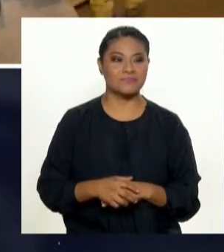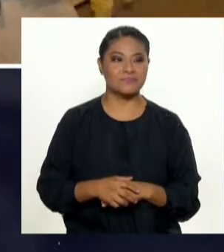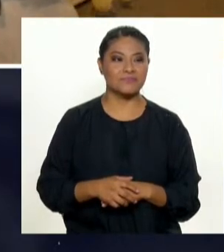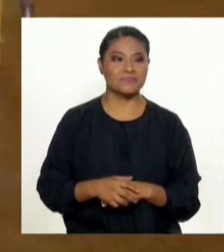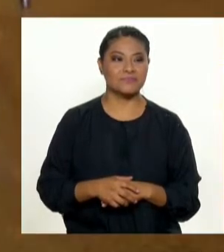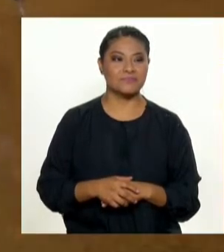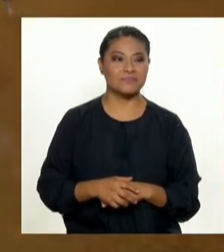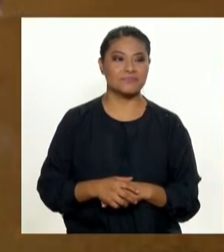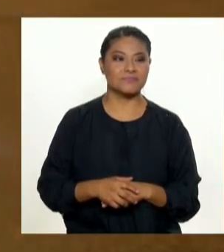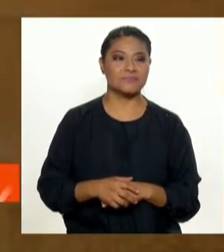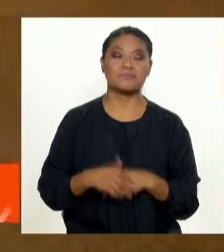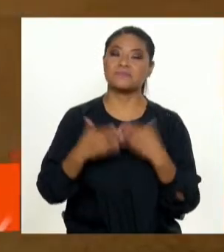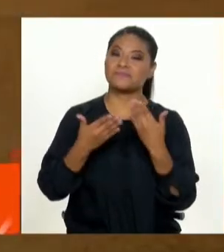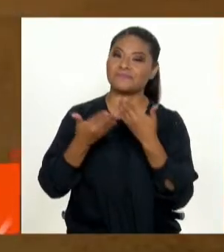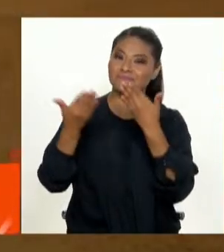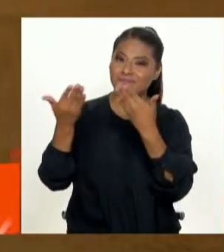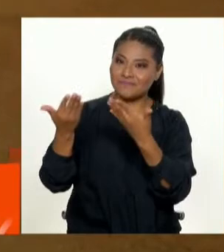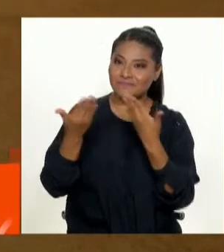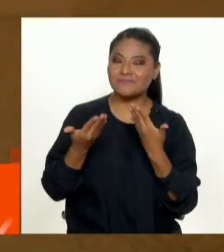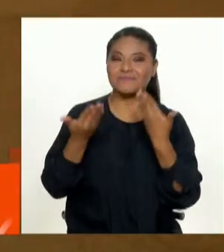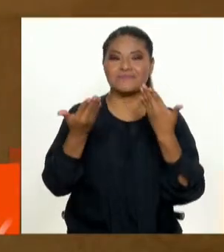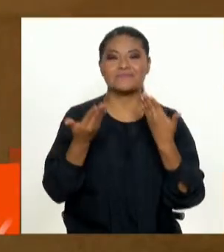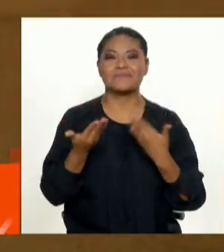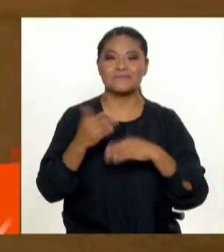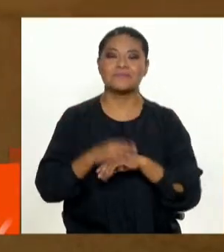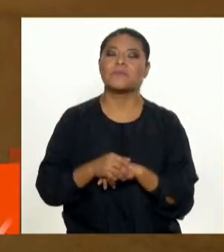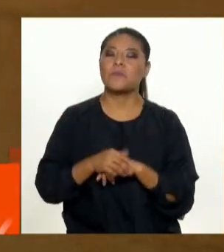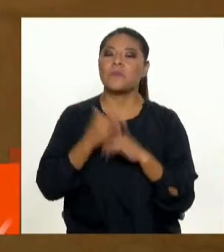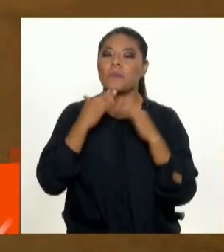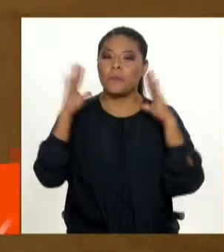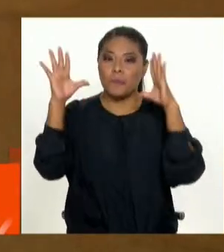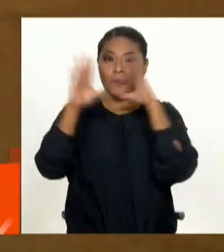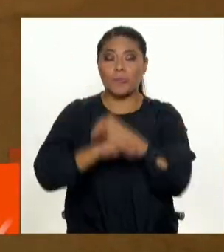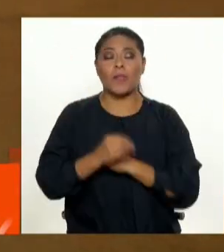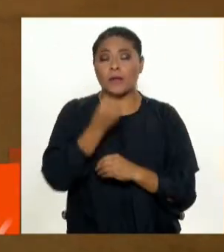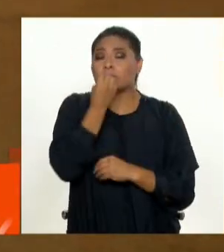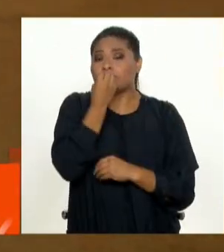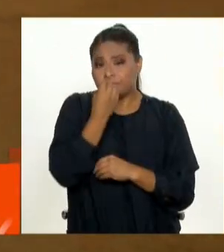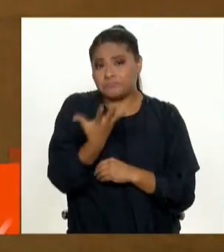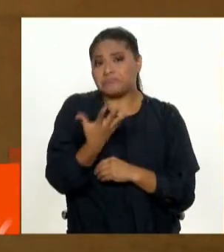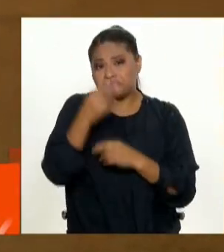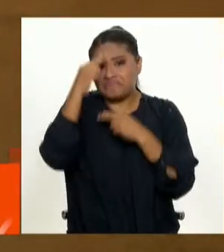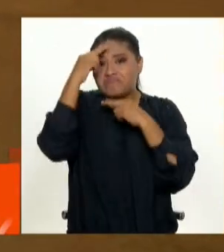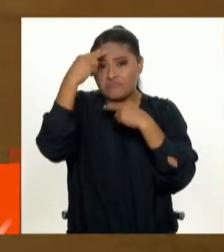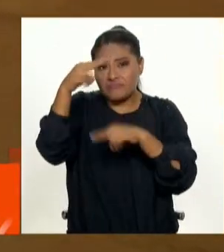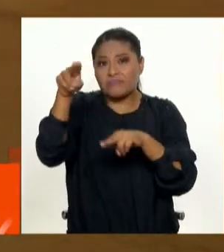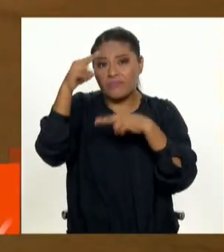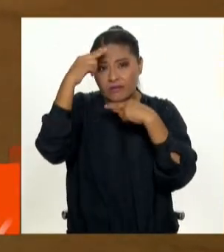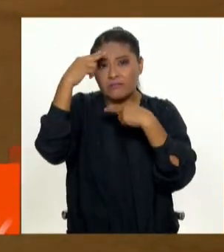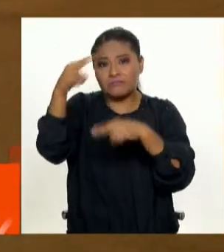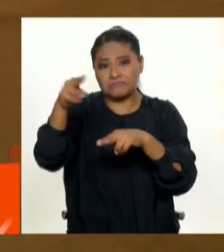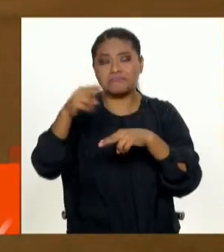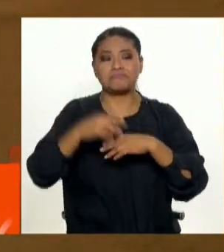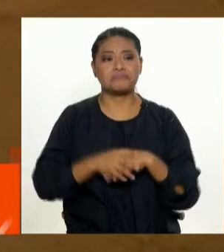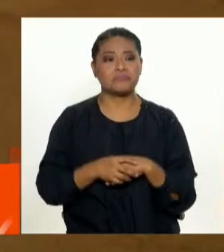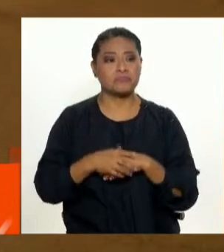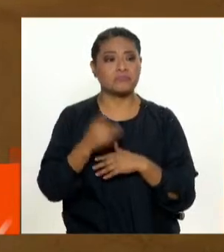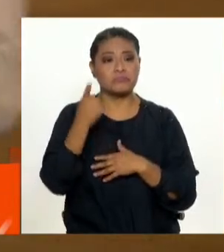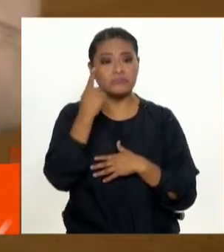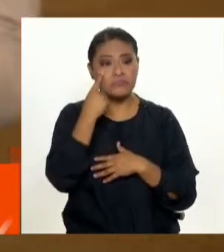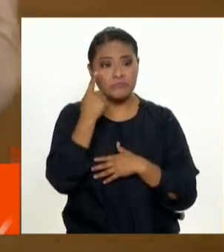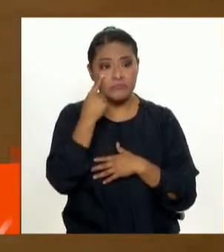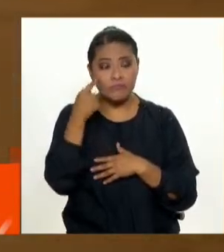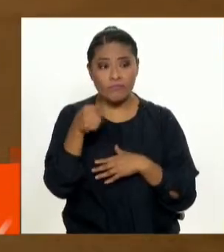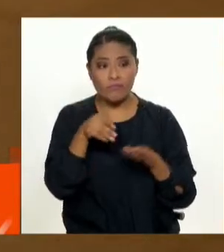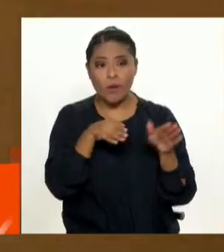Gastón, Romy, muy buenas noches. Lo que está pasando es una buena noticia, en realidad. Ustedes pueden ver cómo uno a